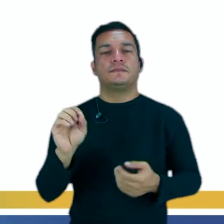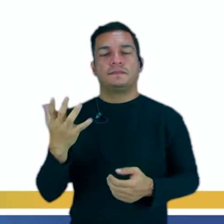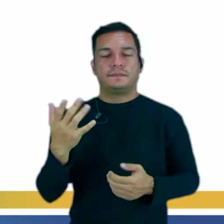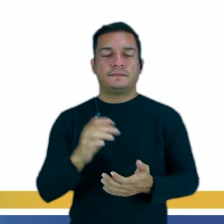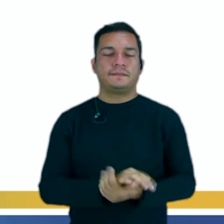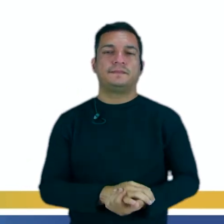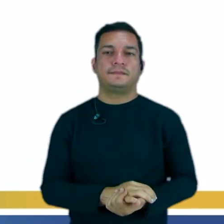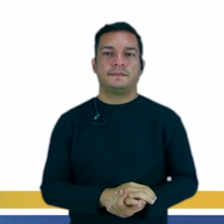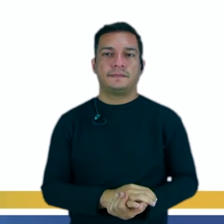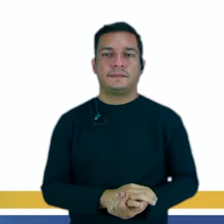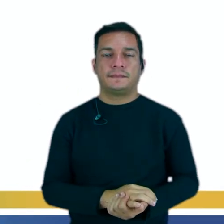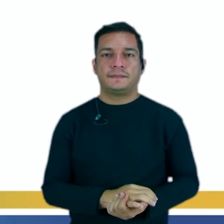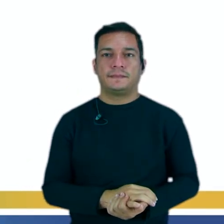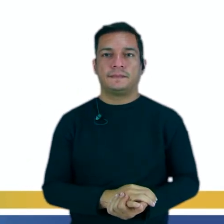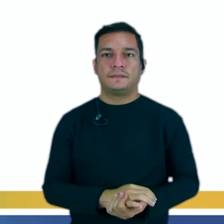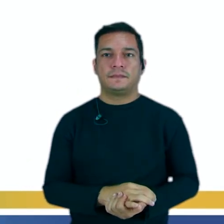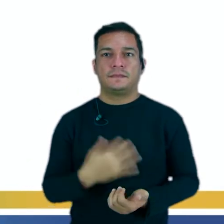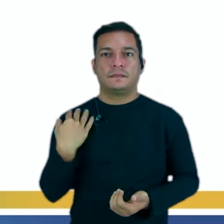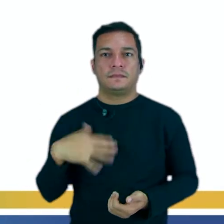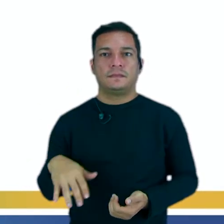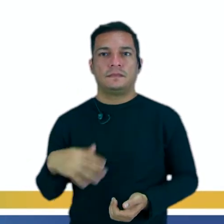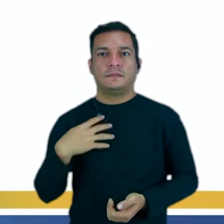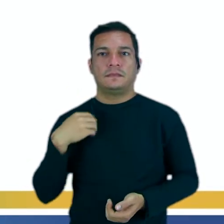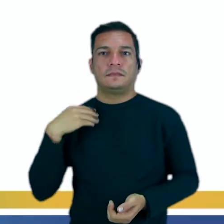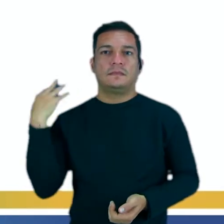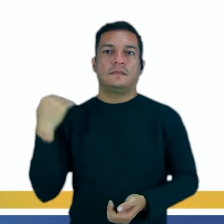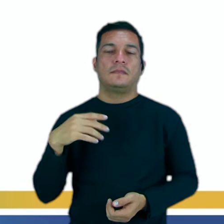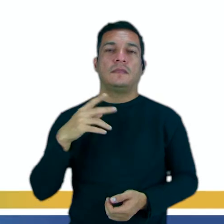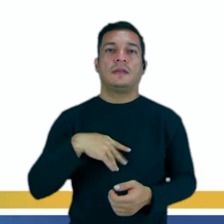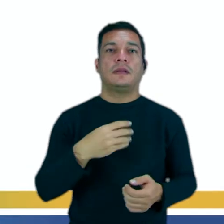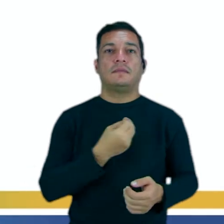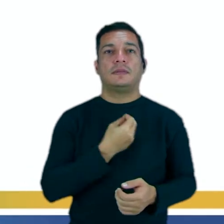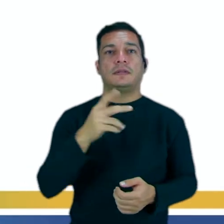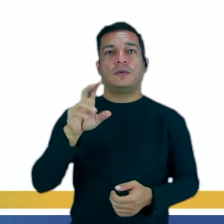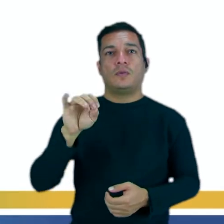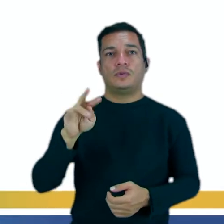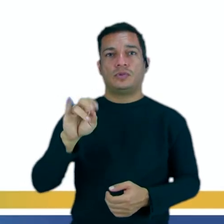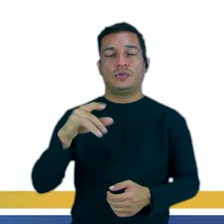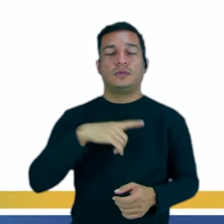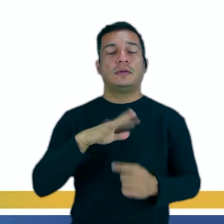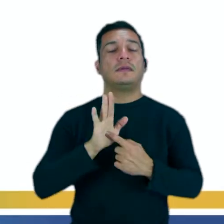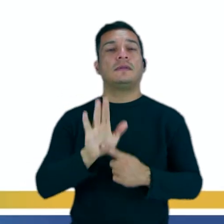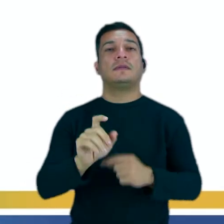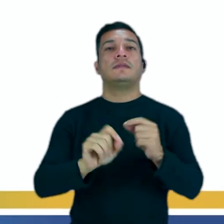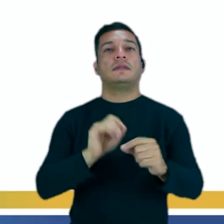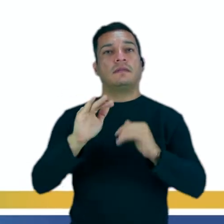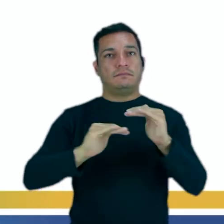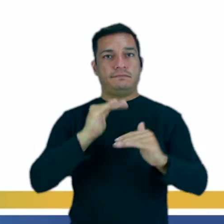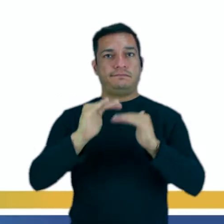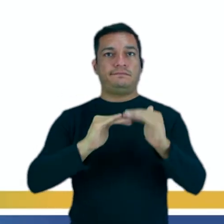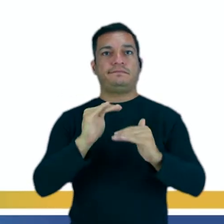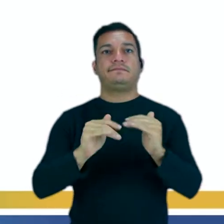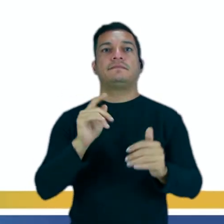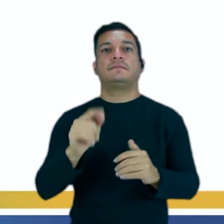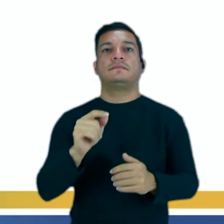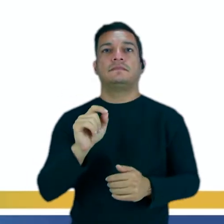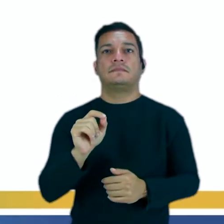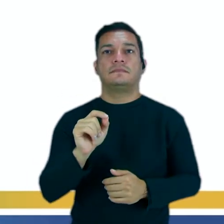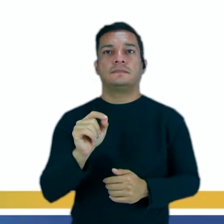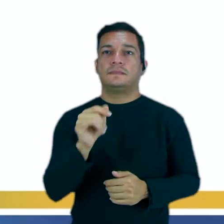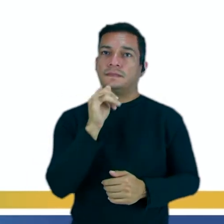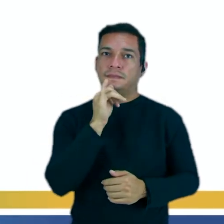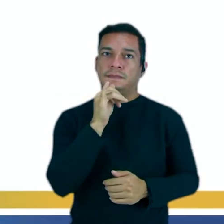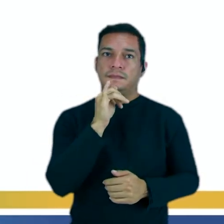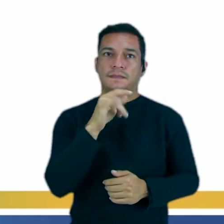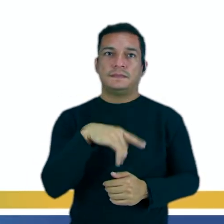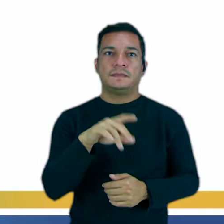en español? ¿Sí? El presente continuo indica una acción que está en desenvolvimiento, ¿sí? En desarrollo por